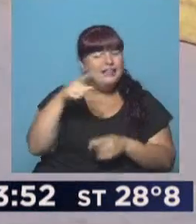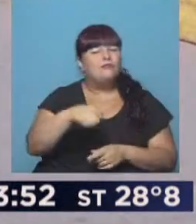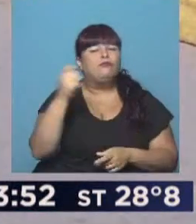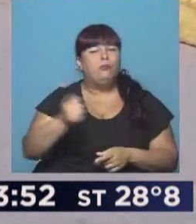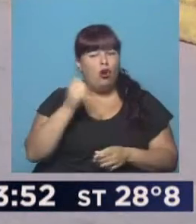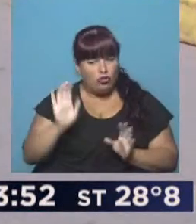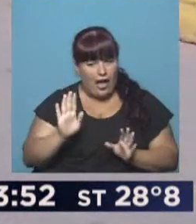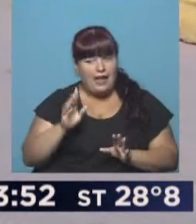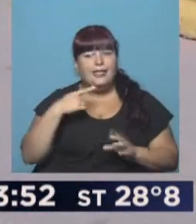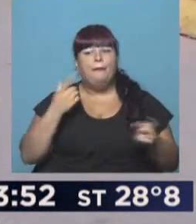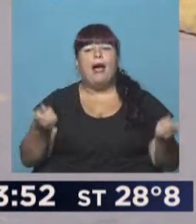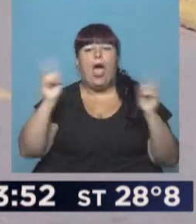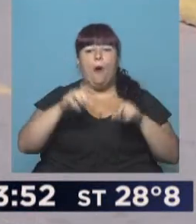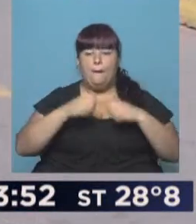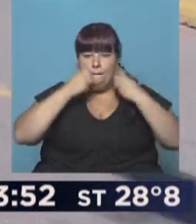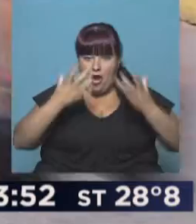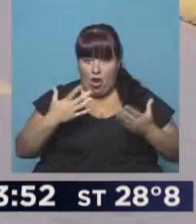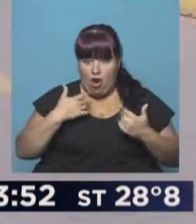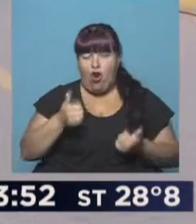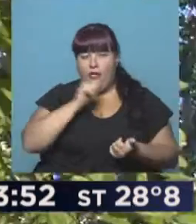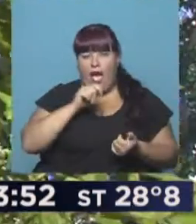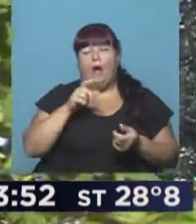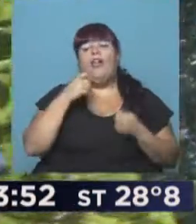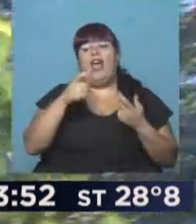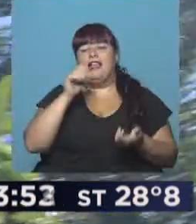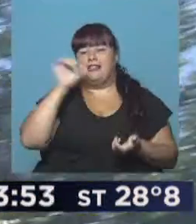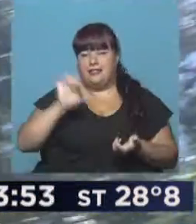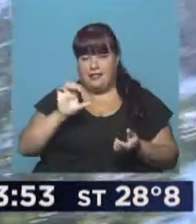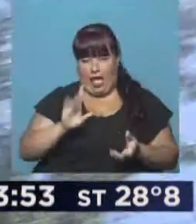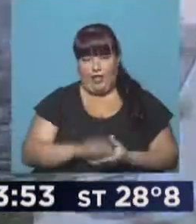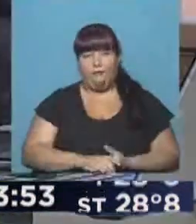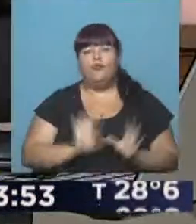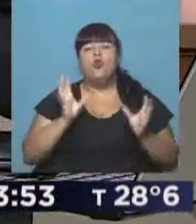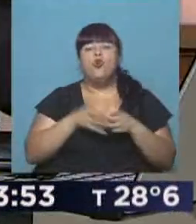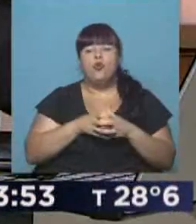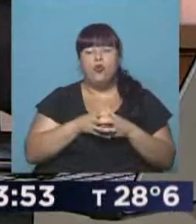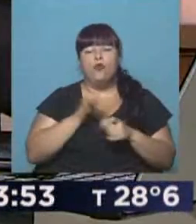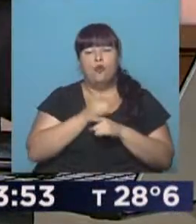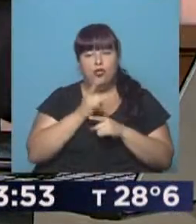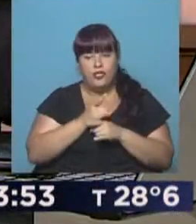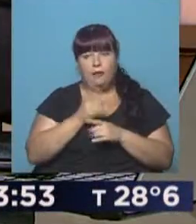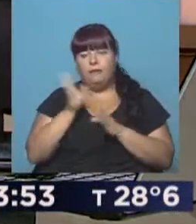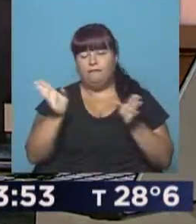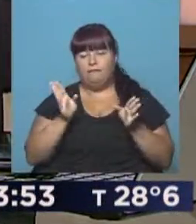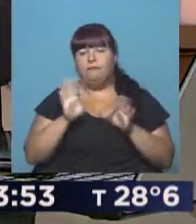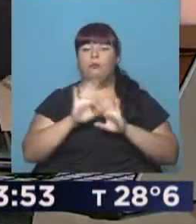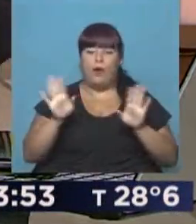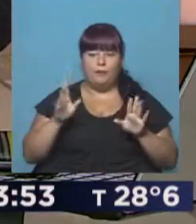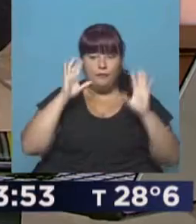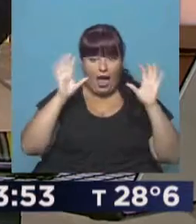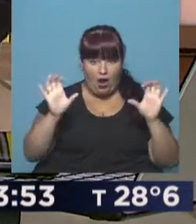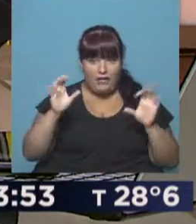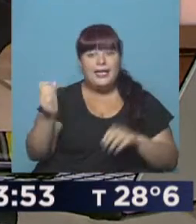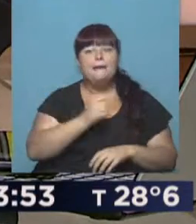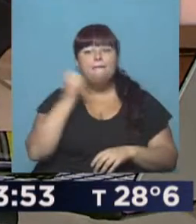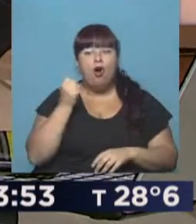importante para la rehidratación, aportar salta. Los grupos son, como siempre, los dos extremos de la vida. Recuerde que